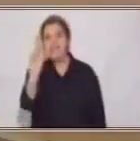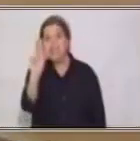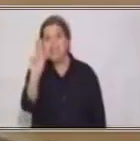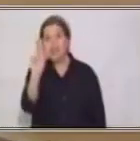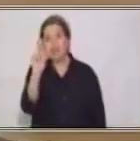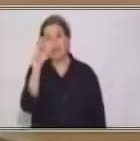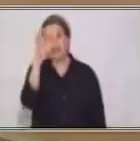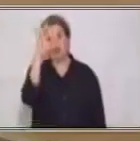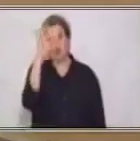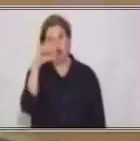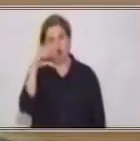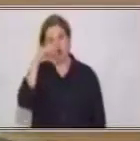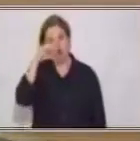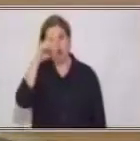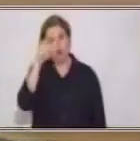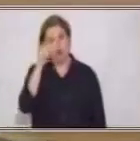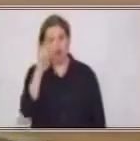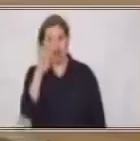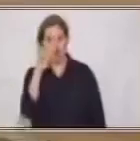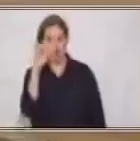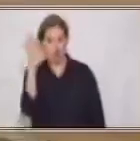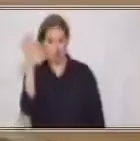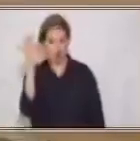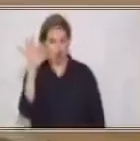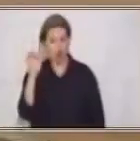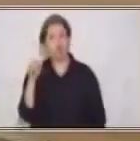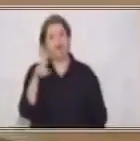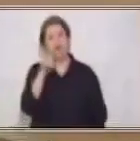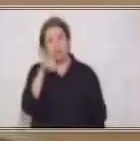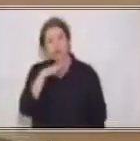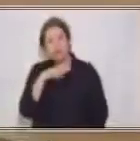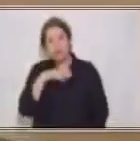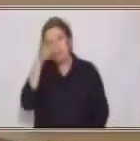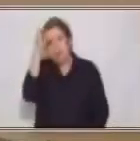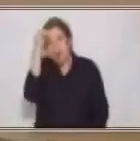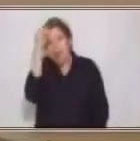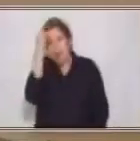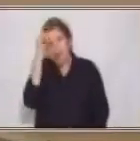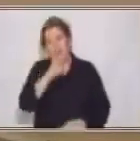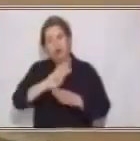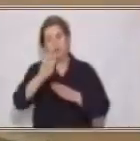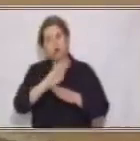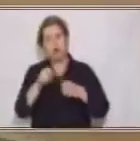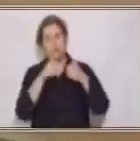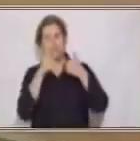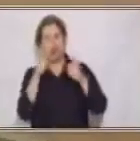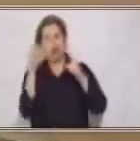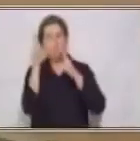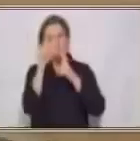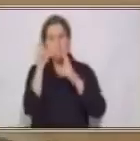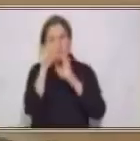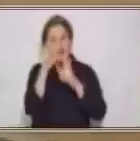hacer un escrito con éxito. Muchos, cuando vamos a algún almacén,